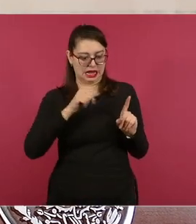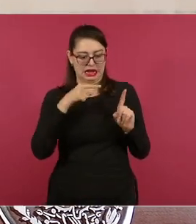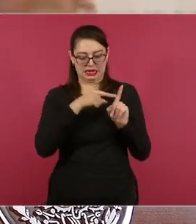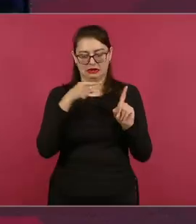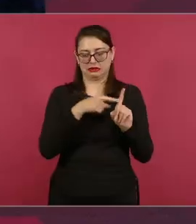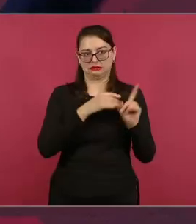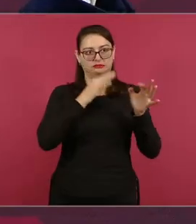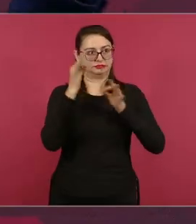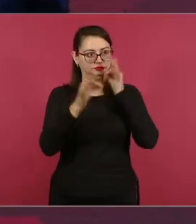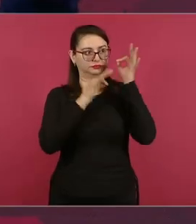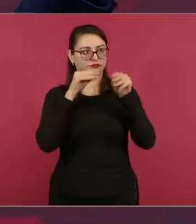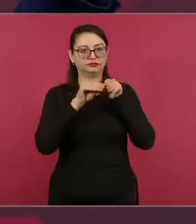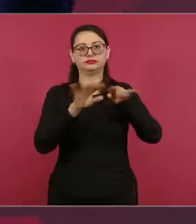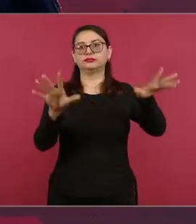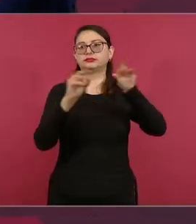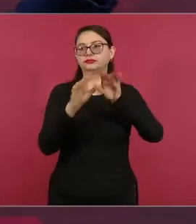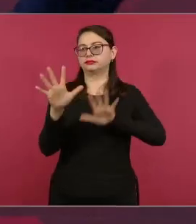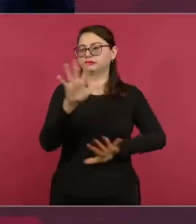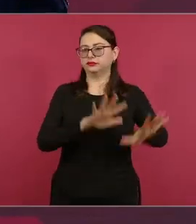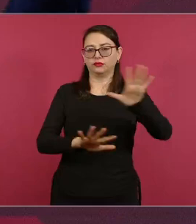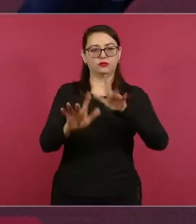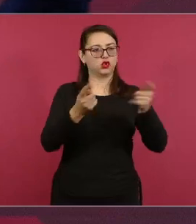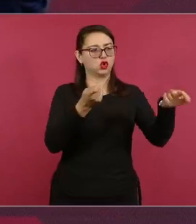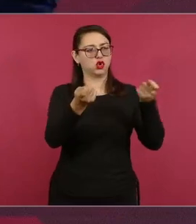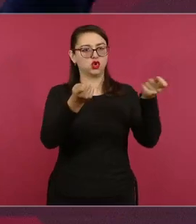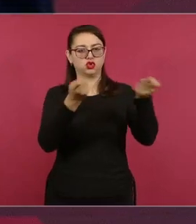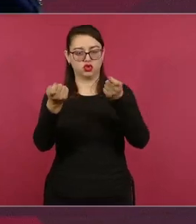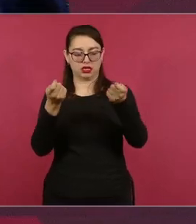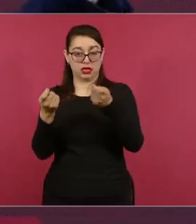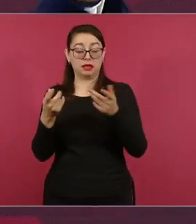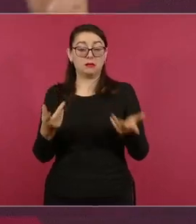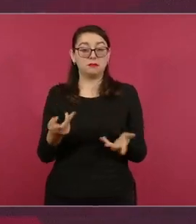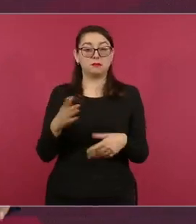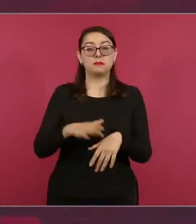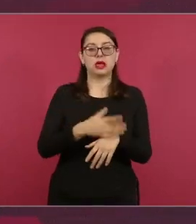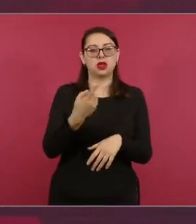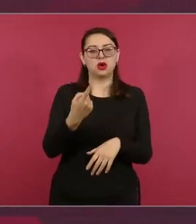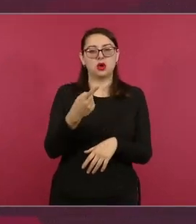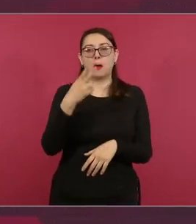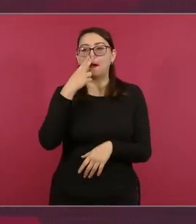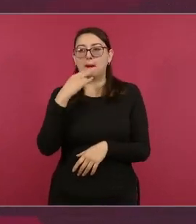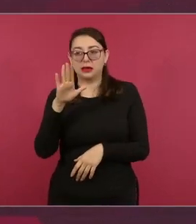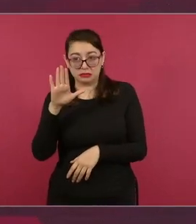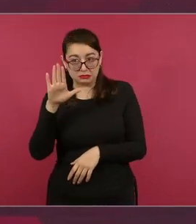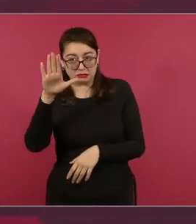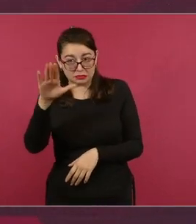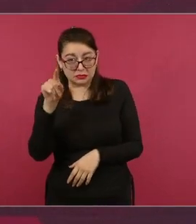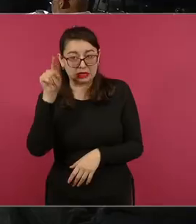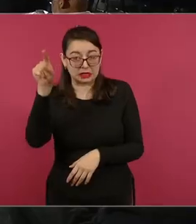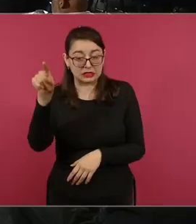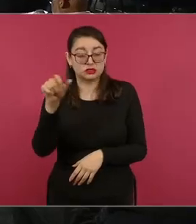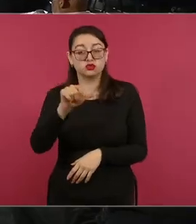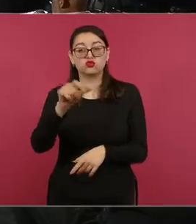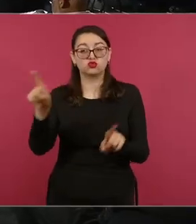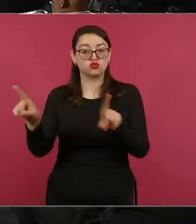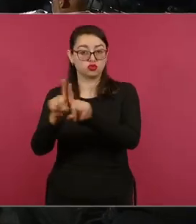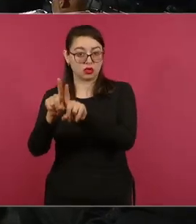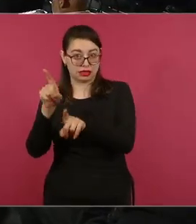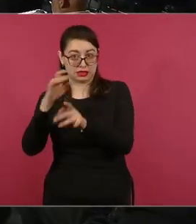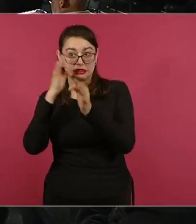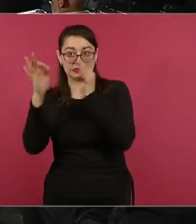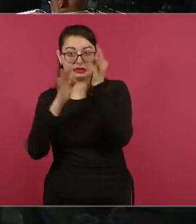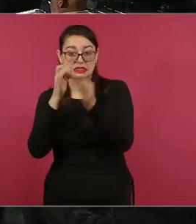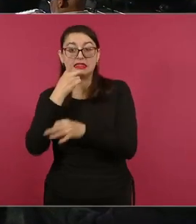Y eso lo padecimos en México durante mucho tiempo. Y lo seguimos padeciendo, presidente, porque finalmente